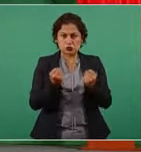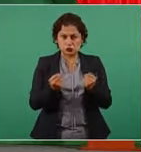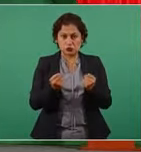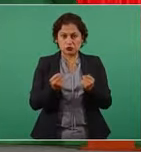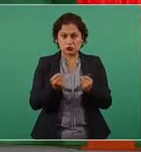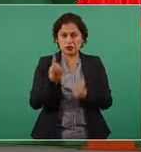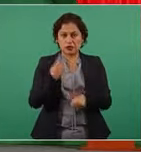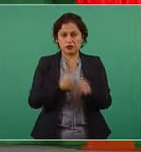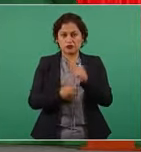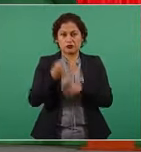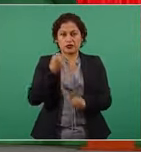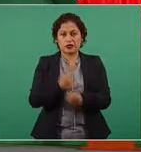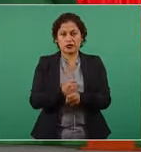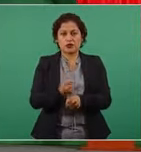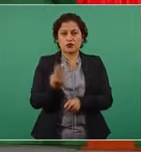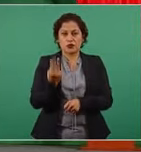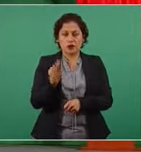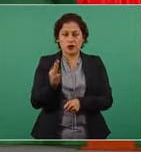arriba.